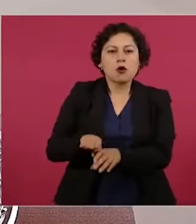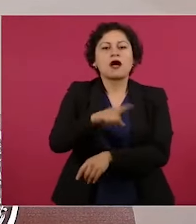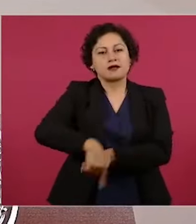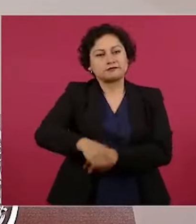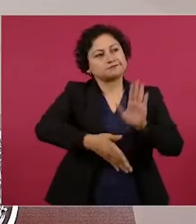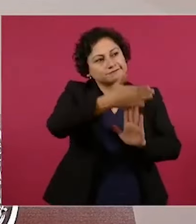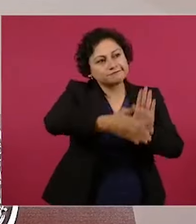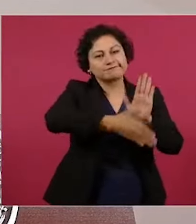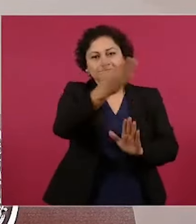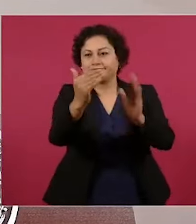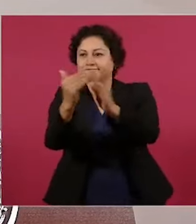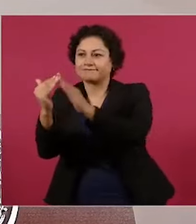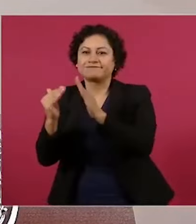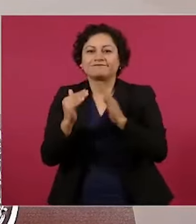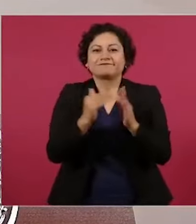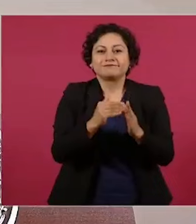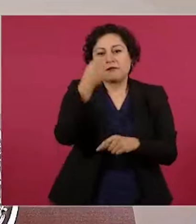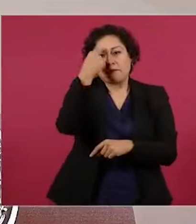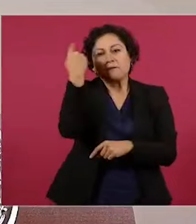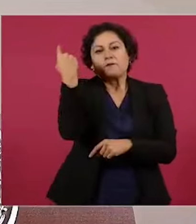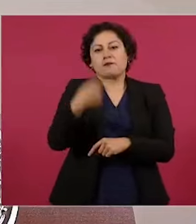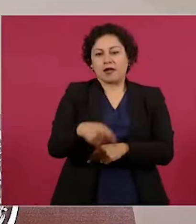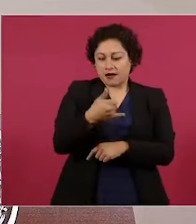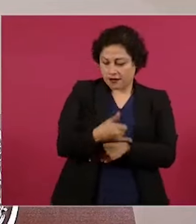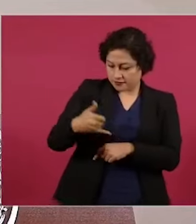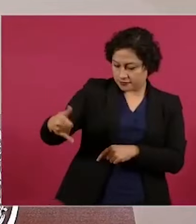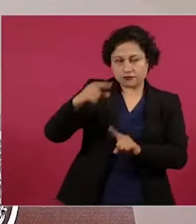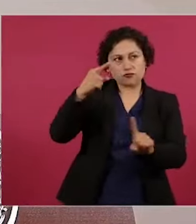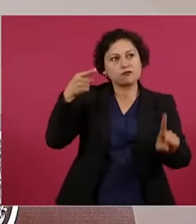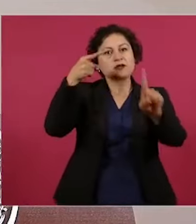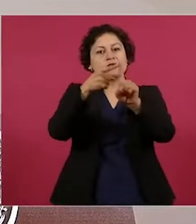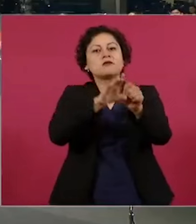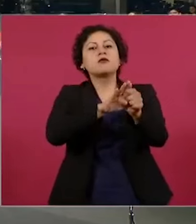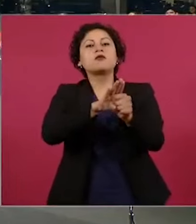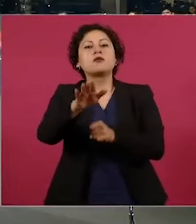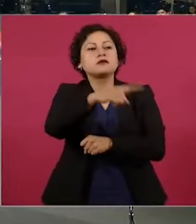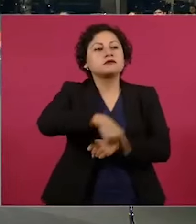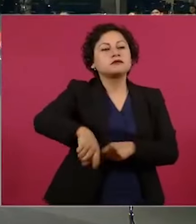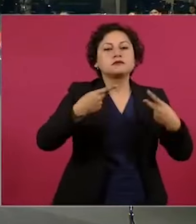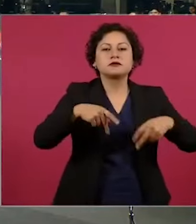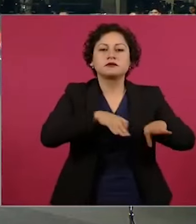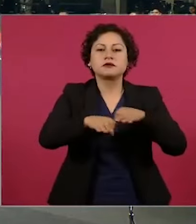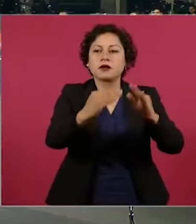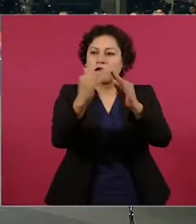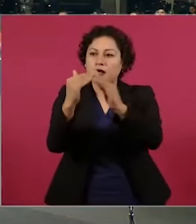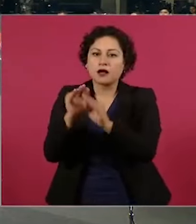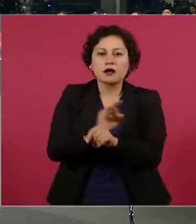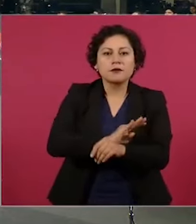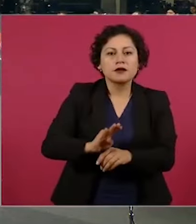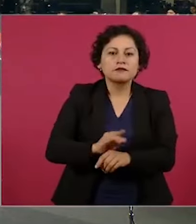vivienda y así cumplir el objetivo social que tiene el instituto, que es la vivienda a los trabajadores. ¿Y el